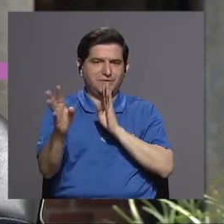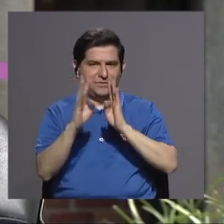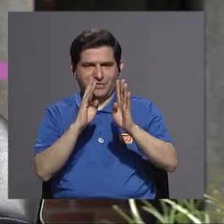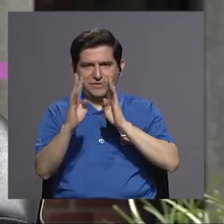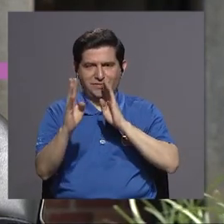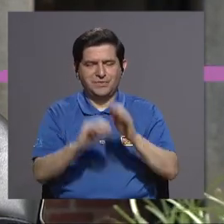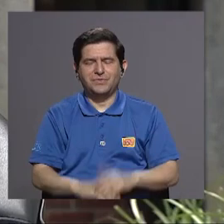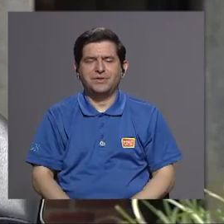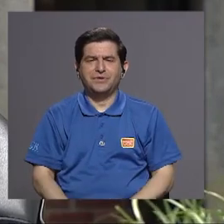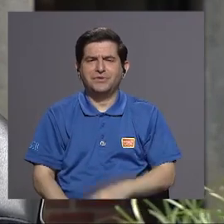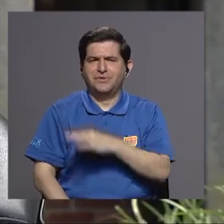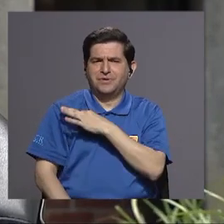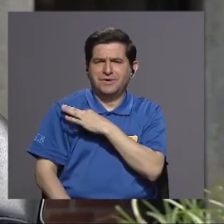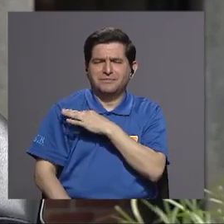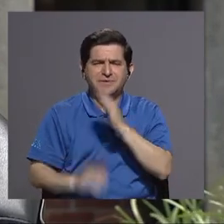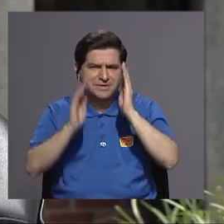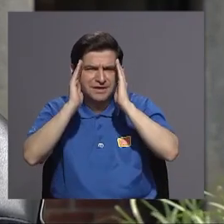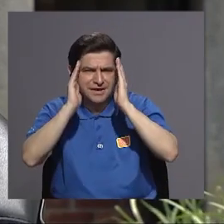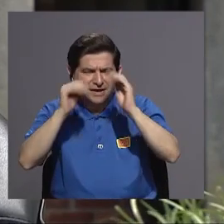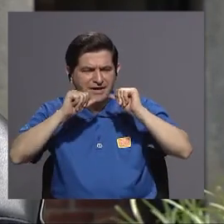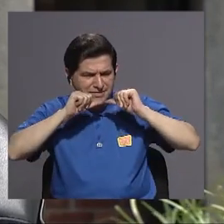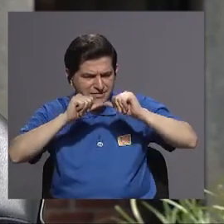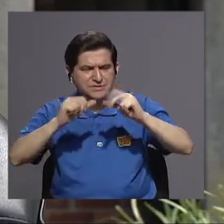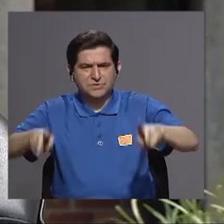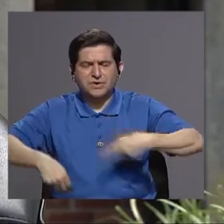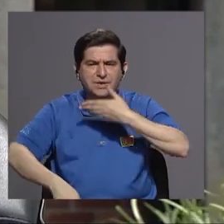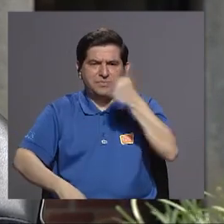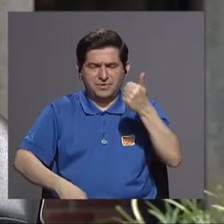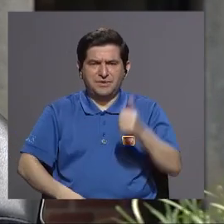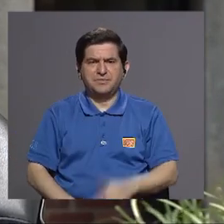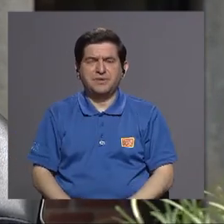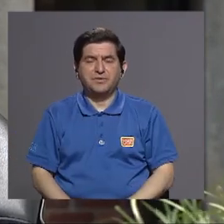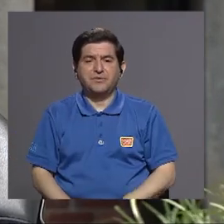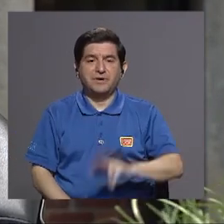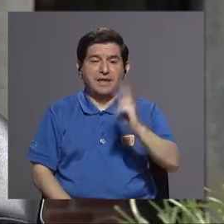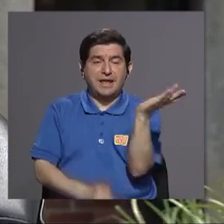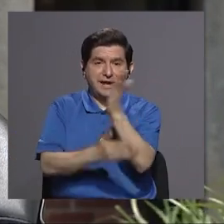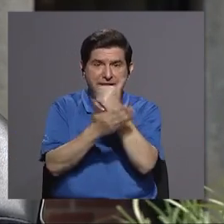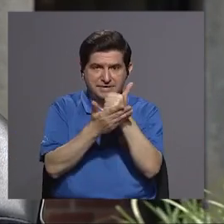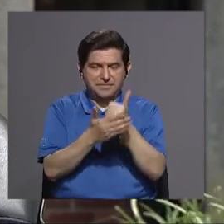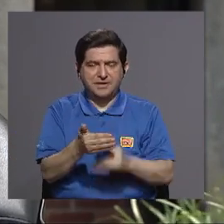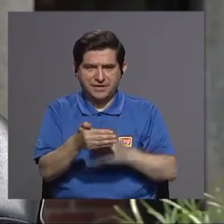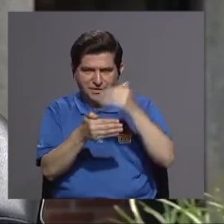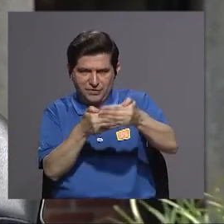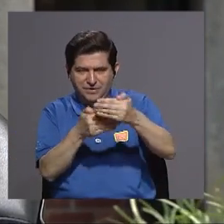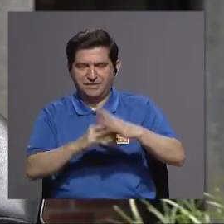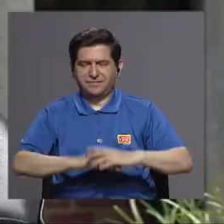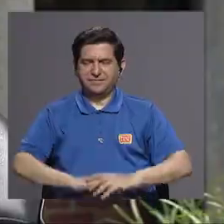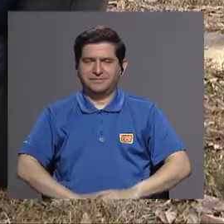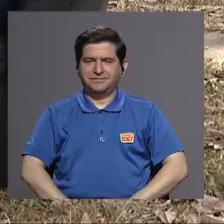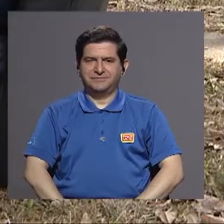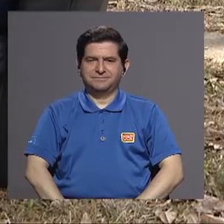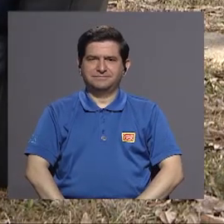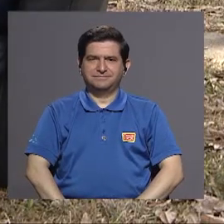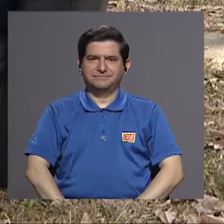conversando les invitamos a que continúen con más de vivir mejor en nuestro tercer bloque en unos segundos